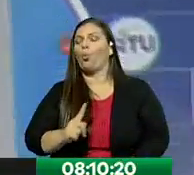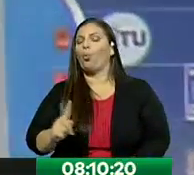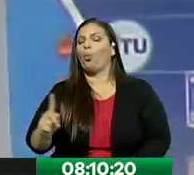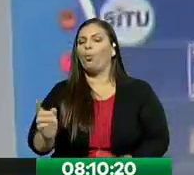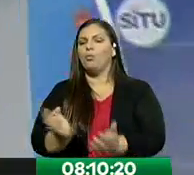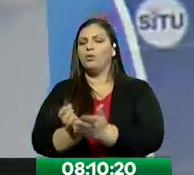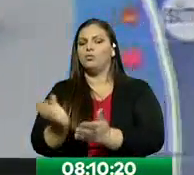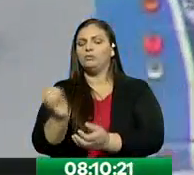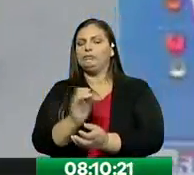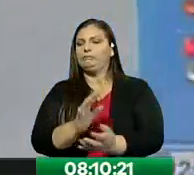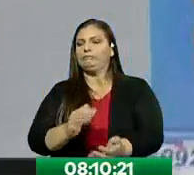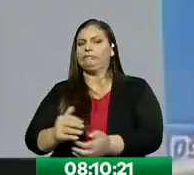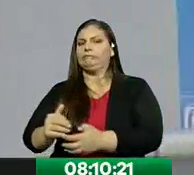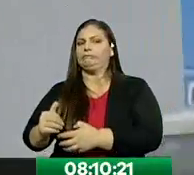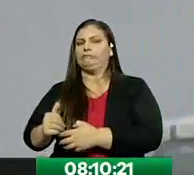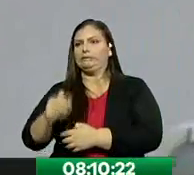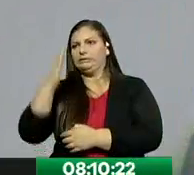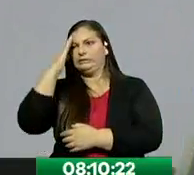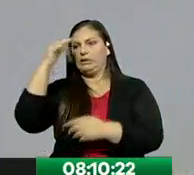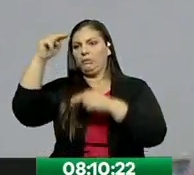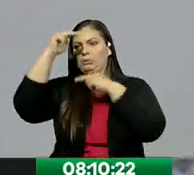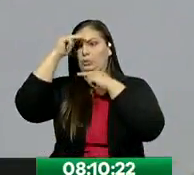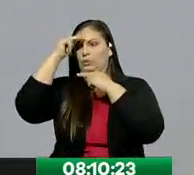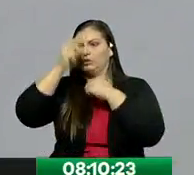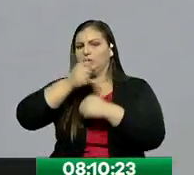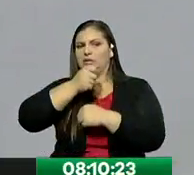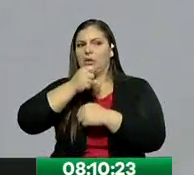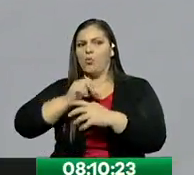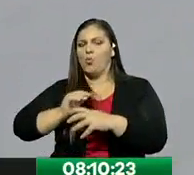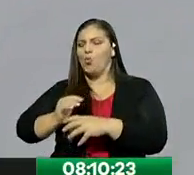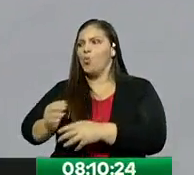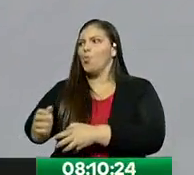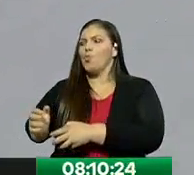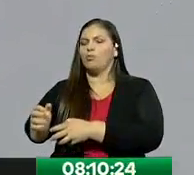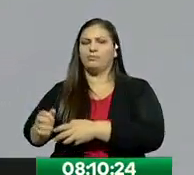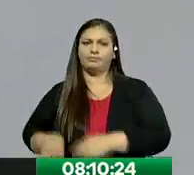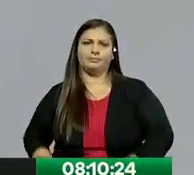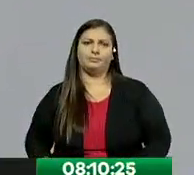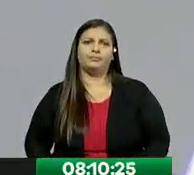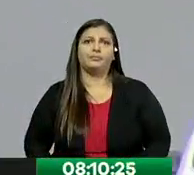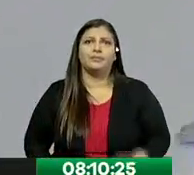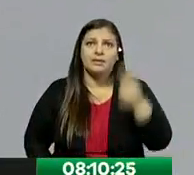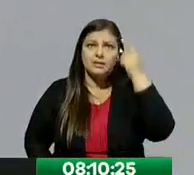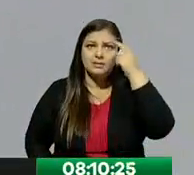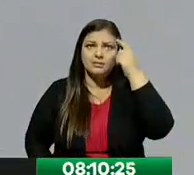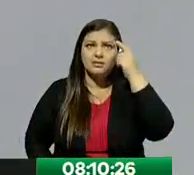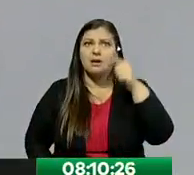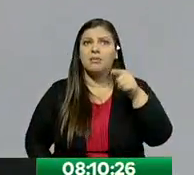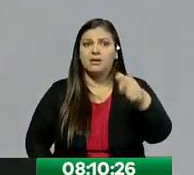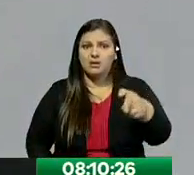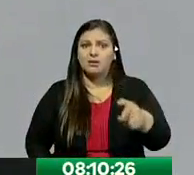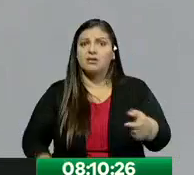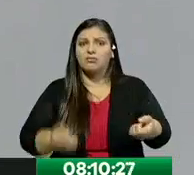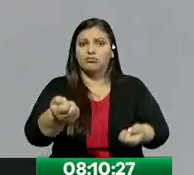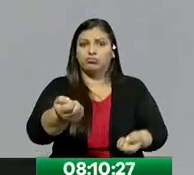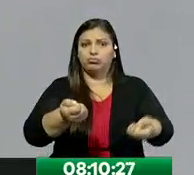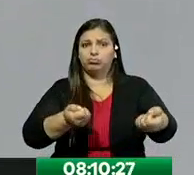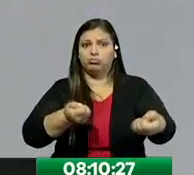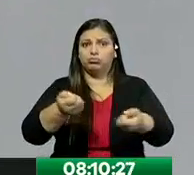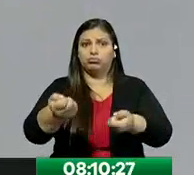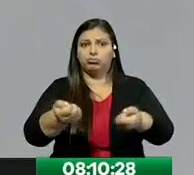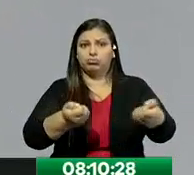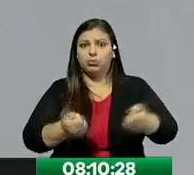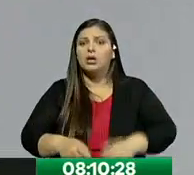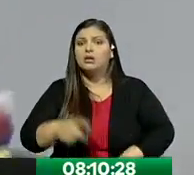No respetan el horario de la recolección de basura. Esta avenida parece un poco fronteriza, me dicen que las noches es